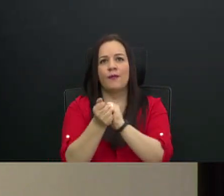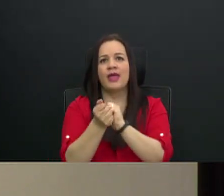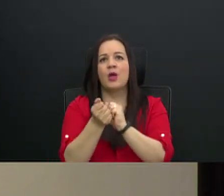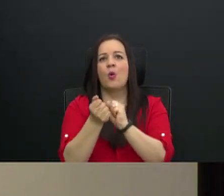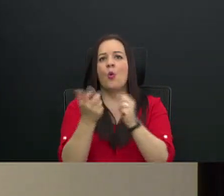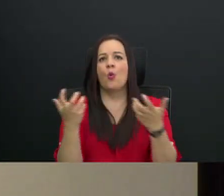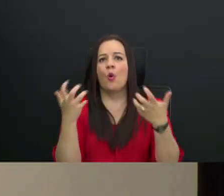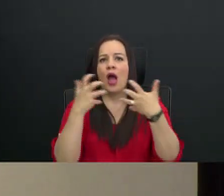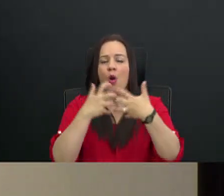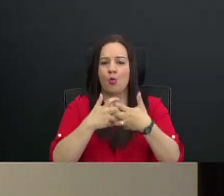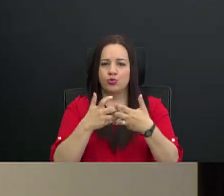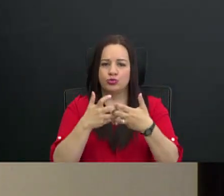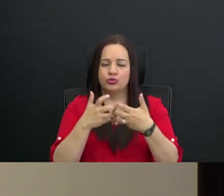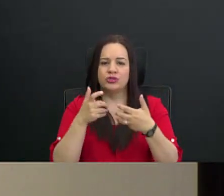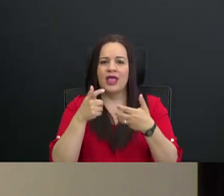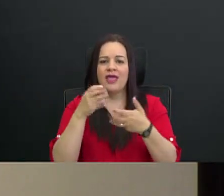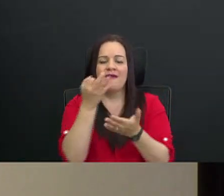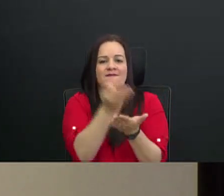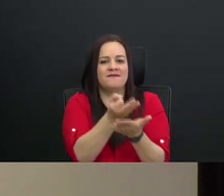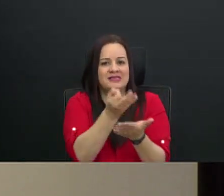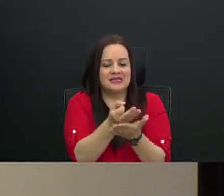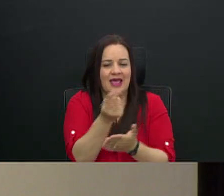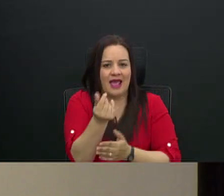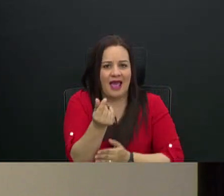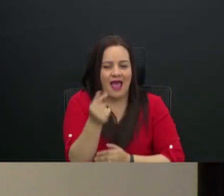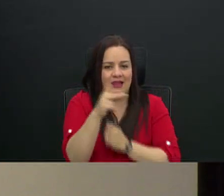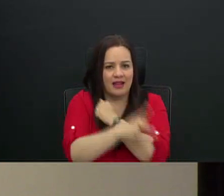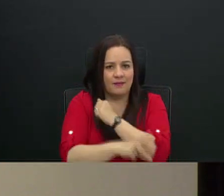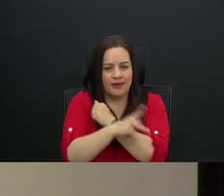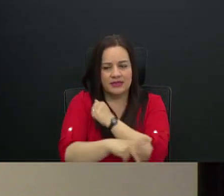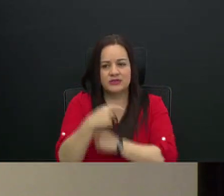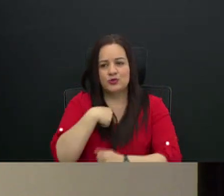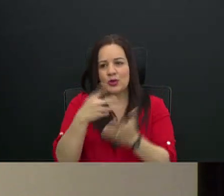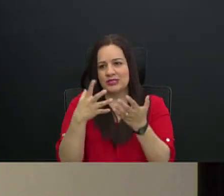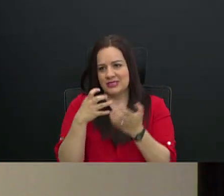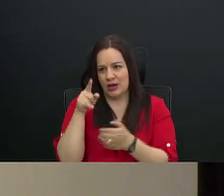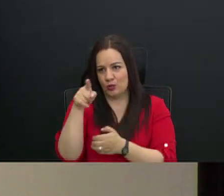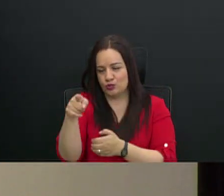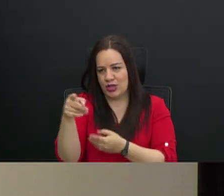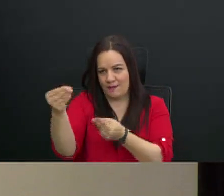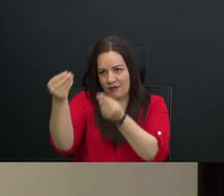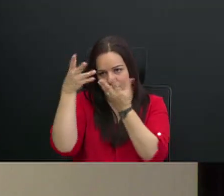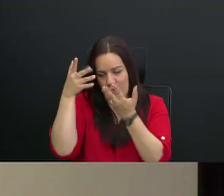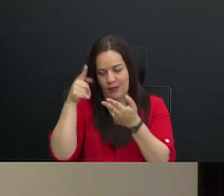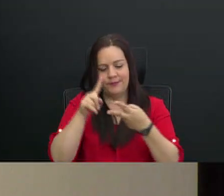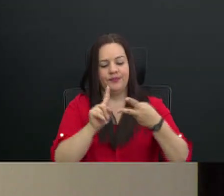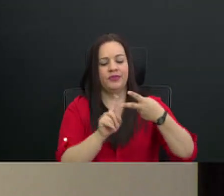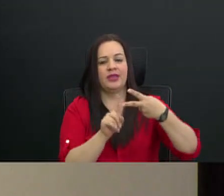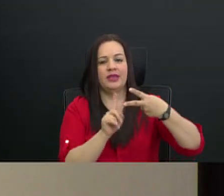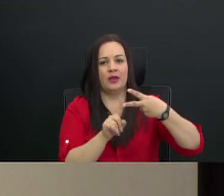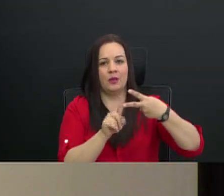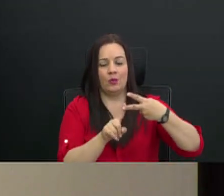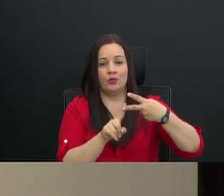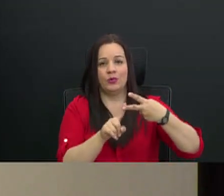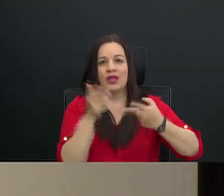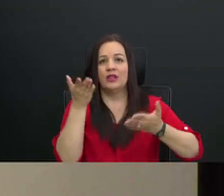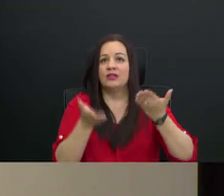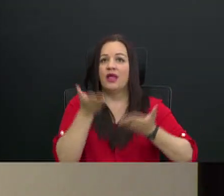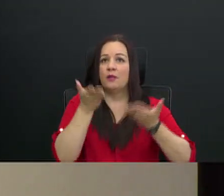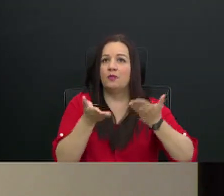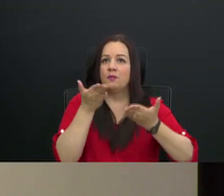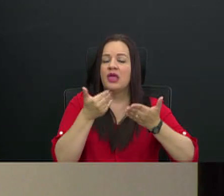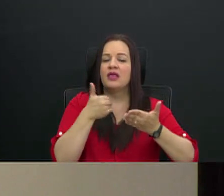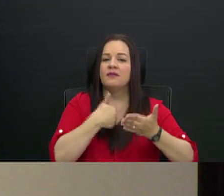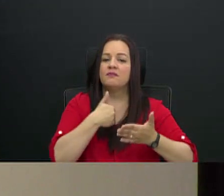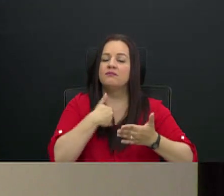país, que este año podría sobrepasar el 60% de la producción nacional. Y muy probablemente donde van a existir una